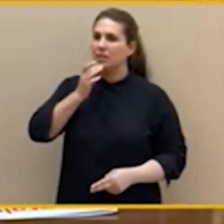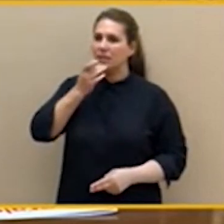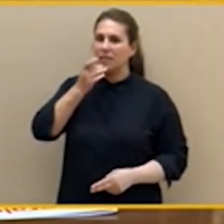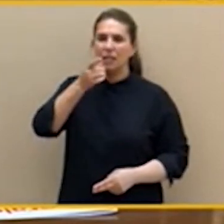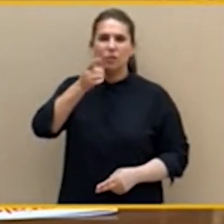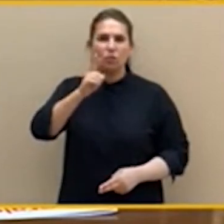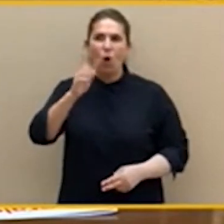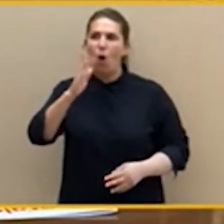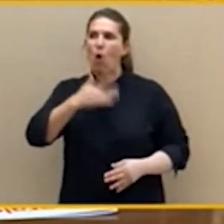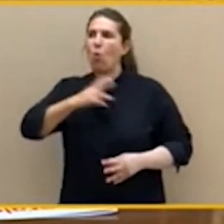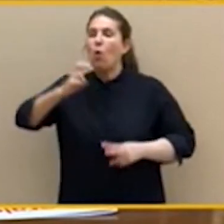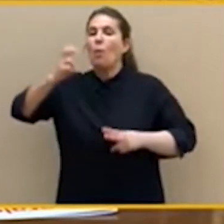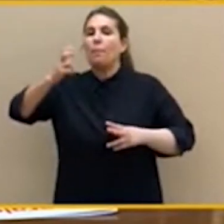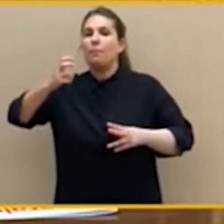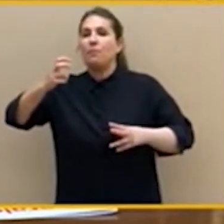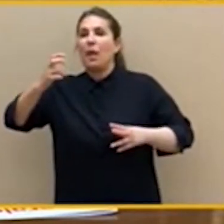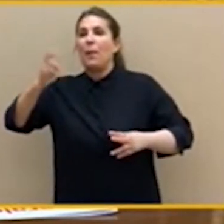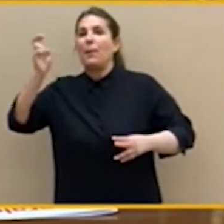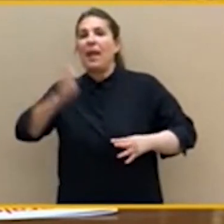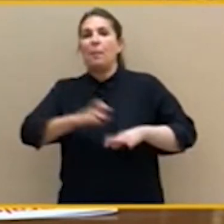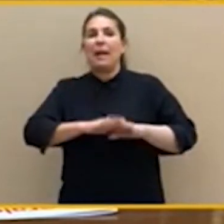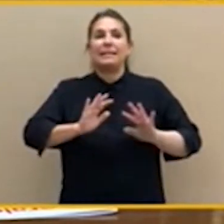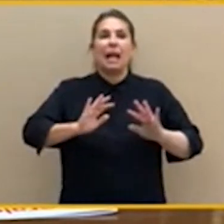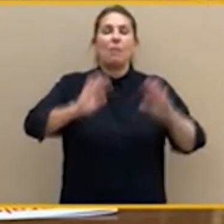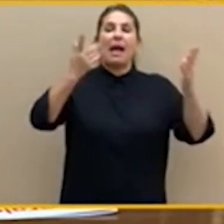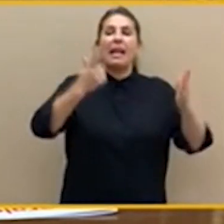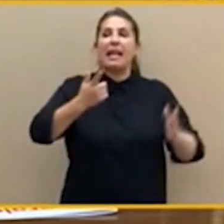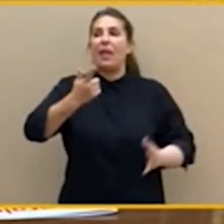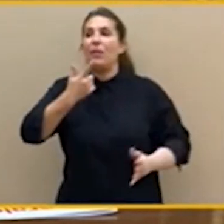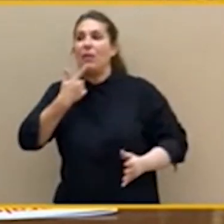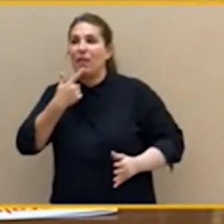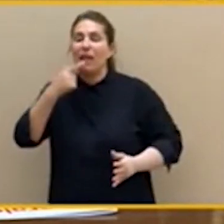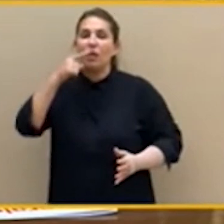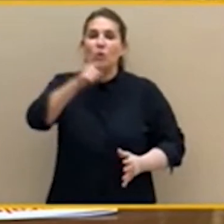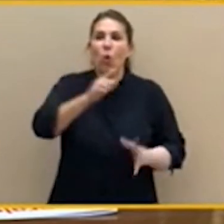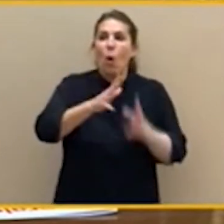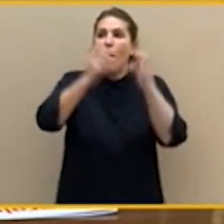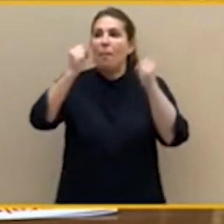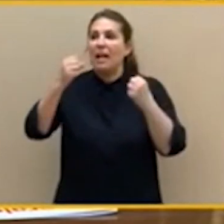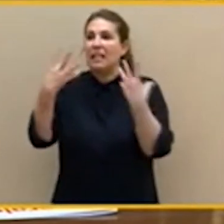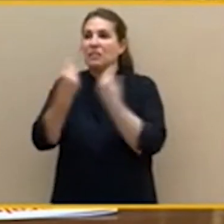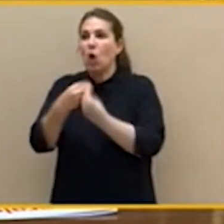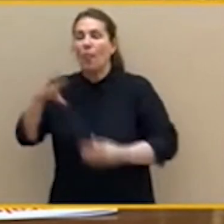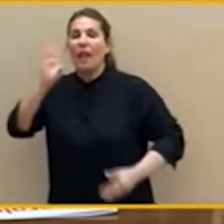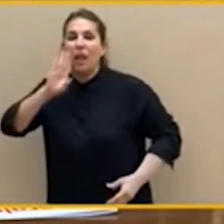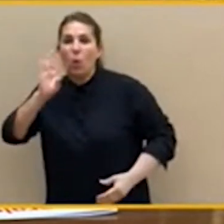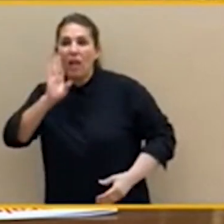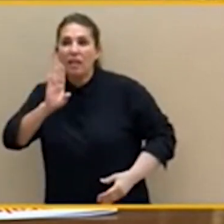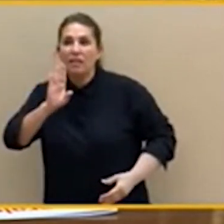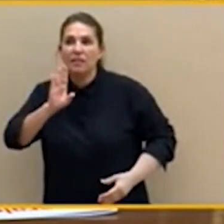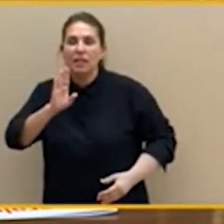pactan con delincuentes, lo tiene muy fácil. No pacten ustedes con delincuentes. Es muy sencillo.